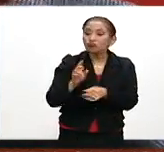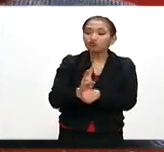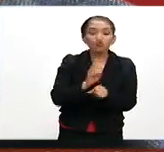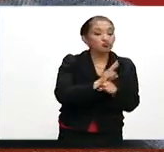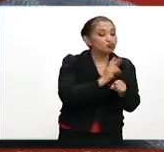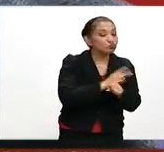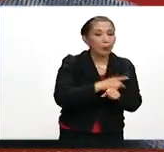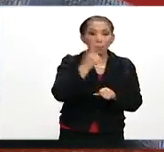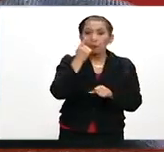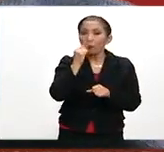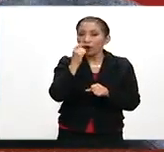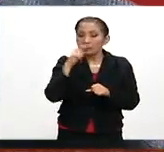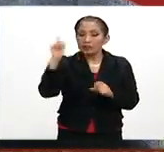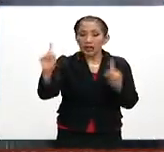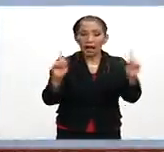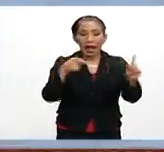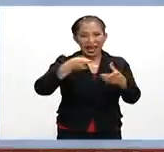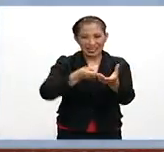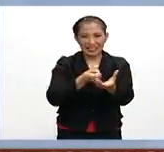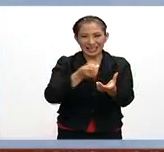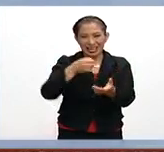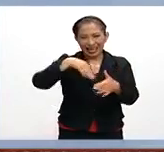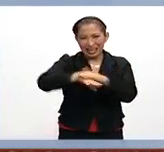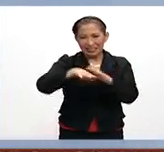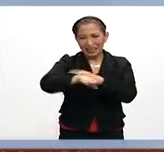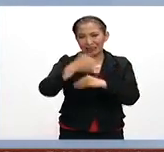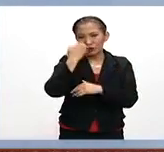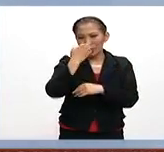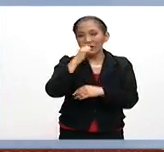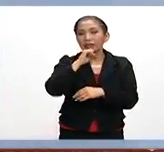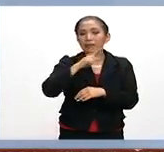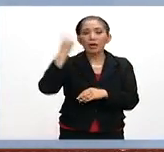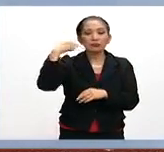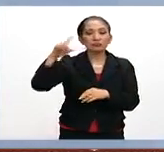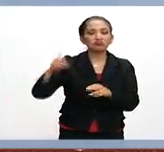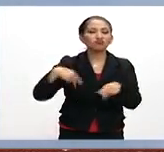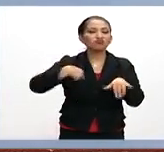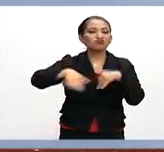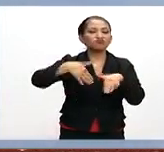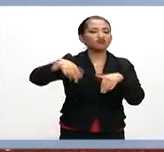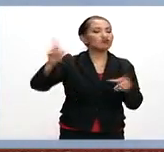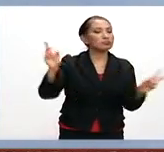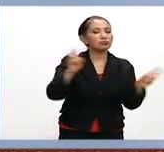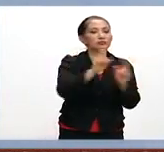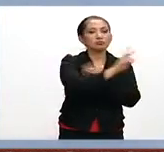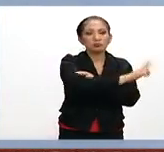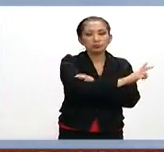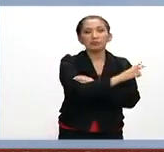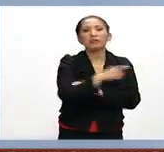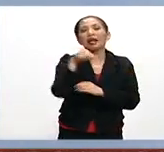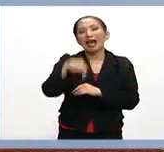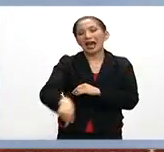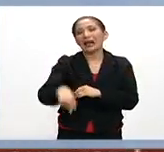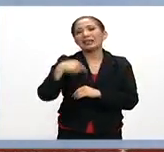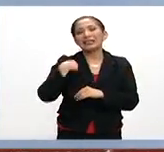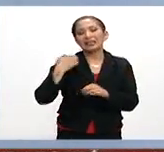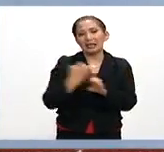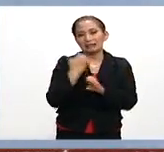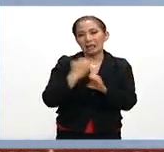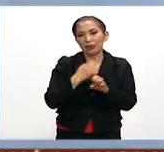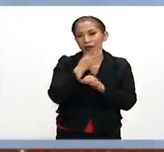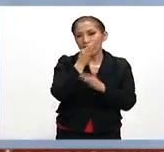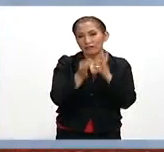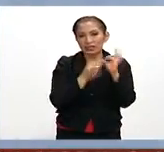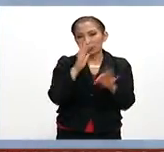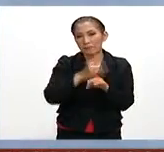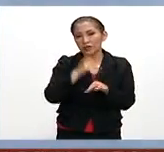presencia policial en cada una de las entradas a las escuelas, así como recorridos a pie tierra. Aquí en el Estado les informo que